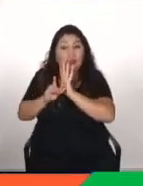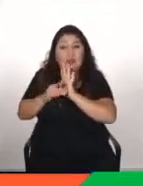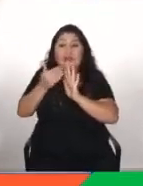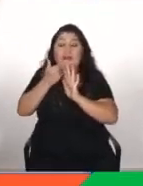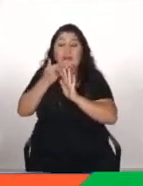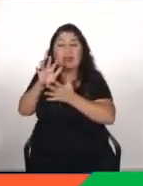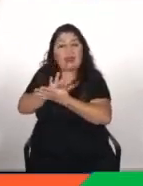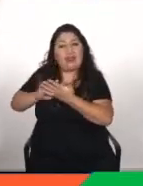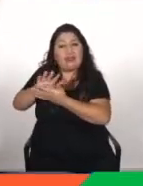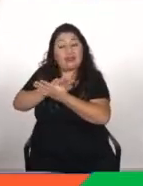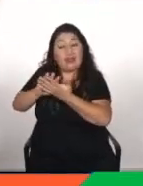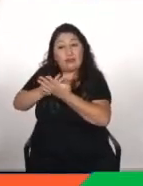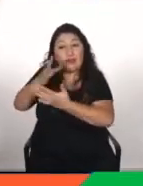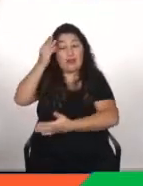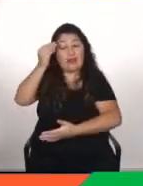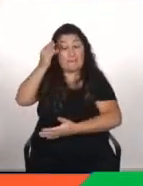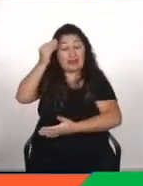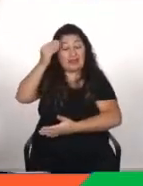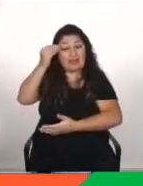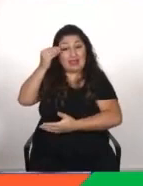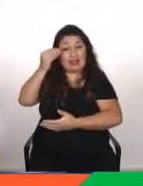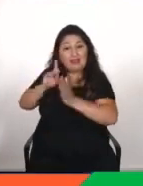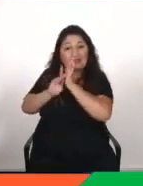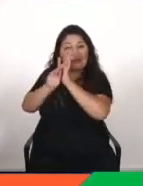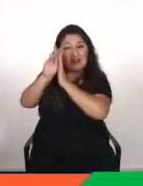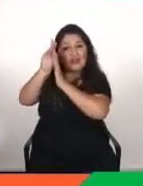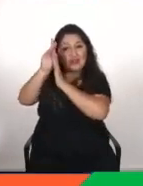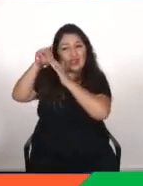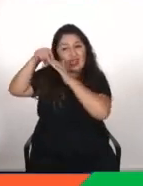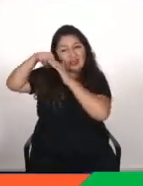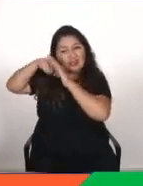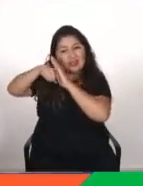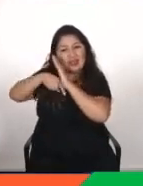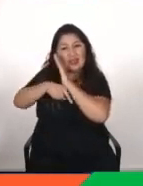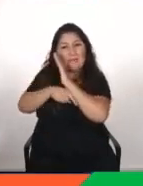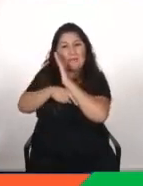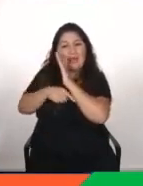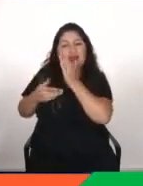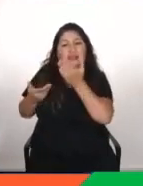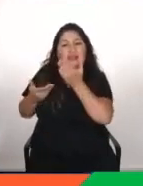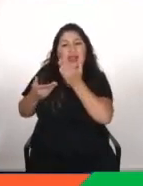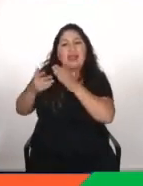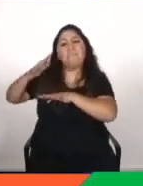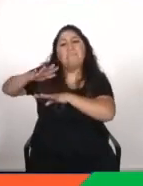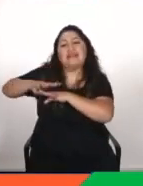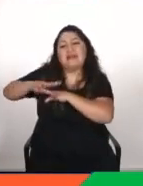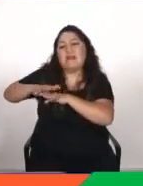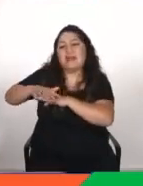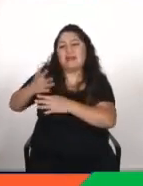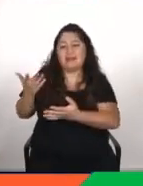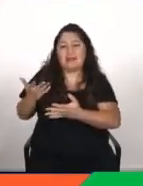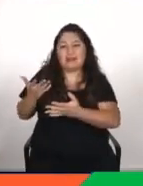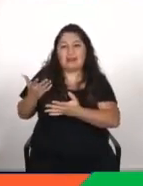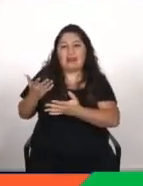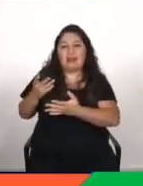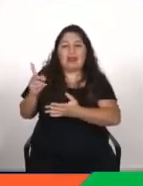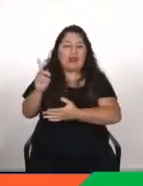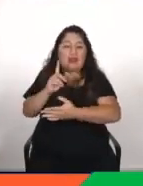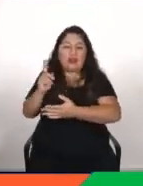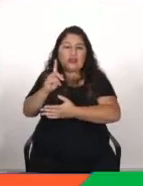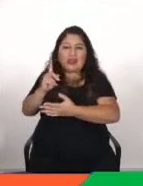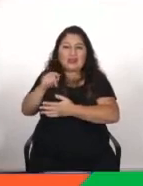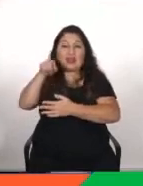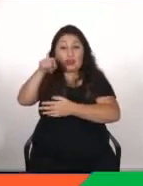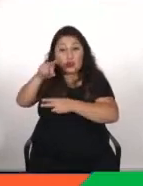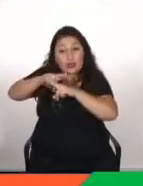ellos aprender a ellos a desarrollar internamente cuál es ese algoritmo aprender a cómo resolver la tarea ya no le tienes que codificar tú la inteligencia sino